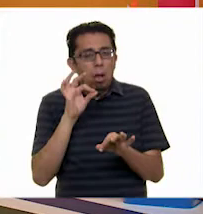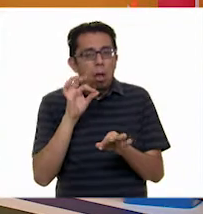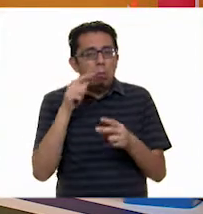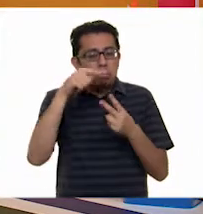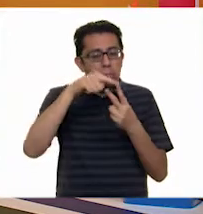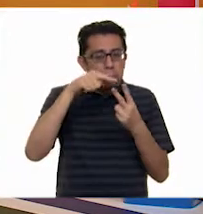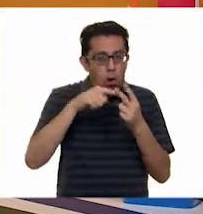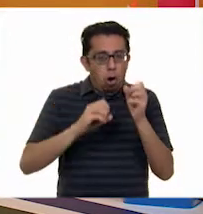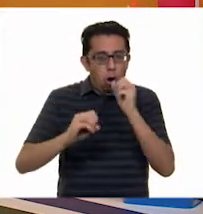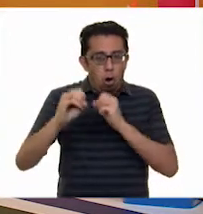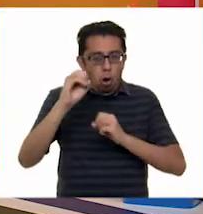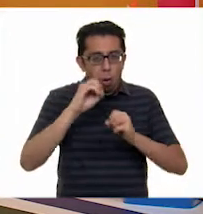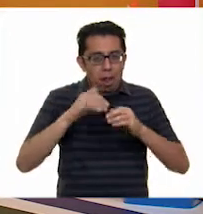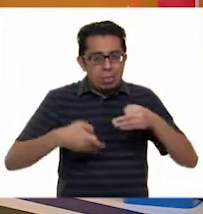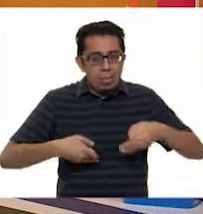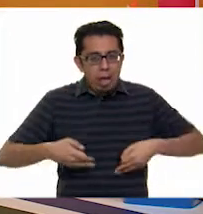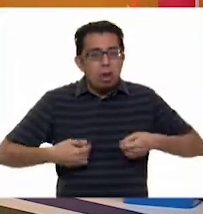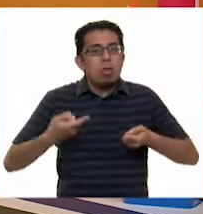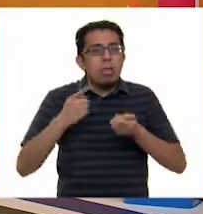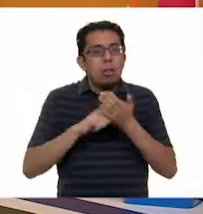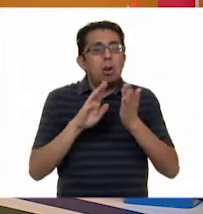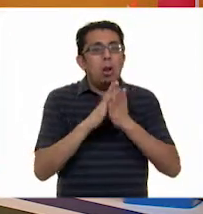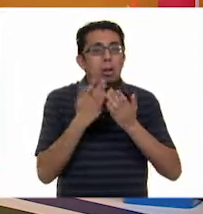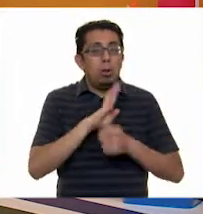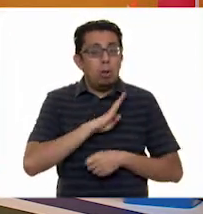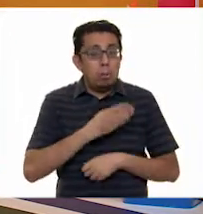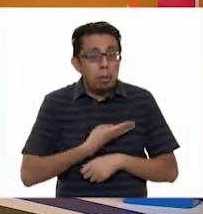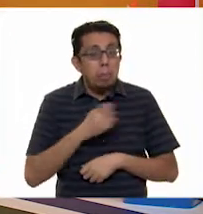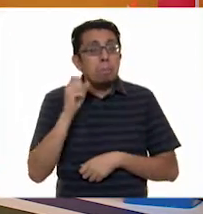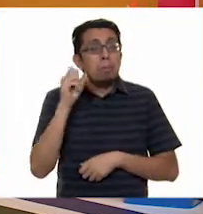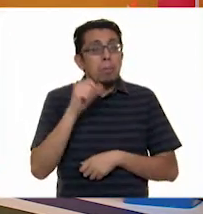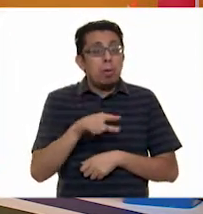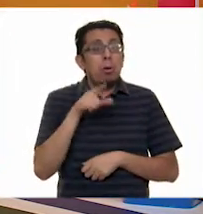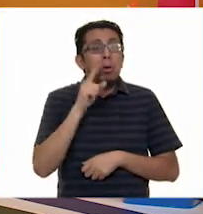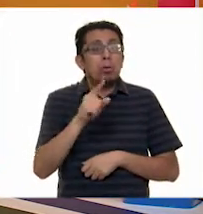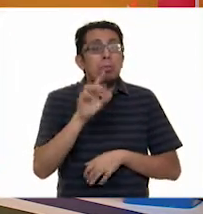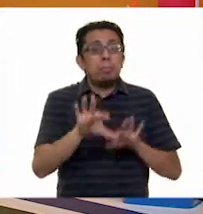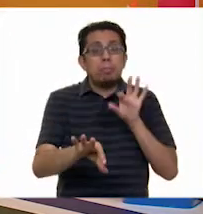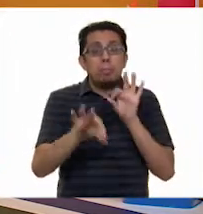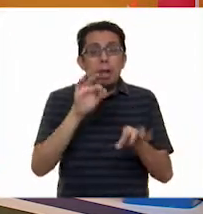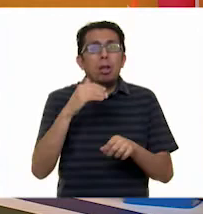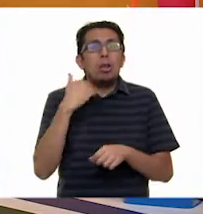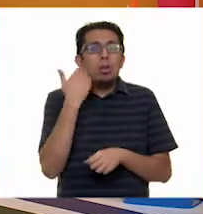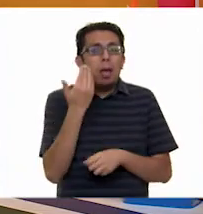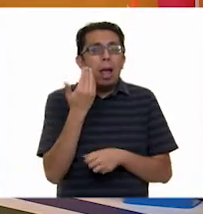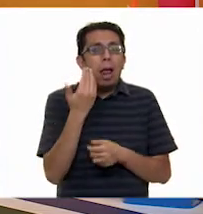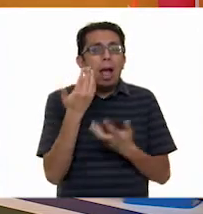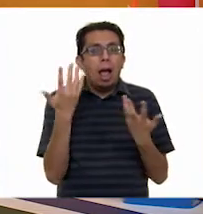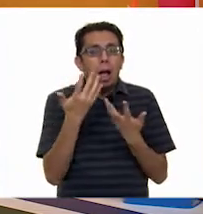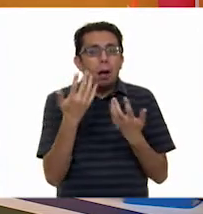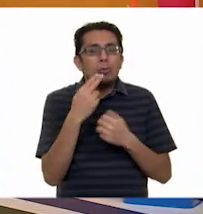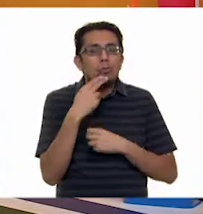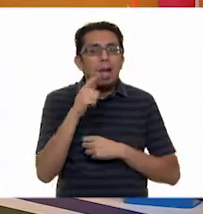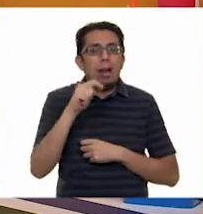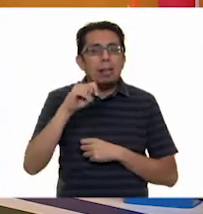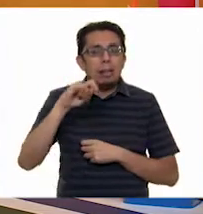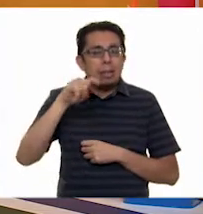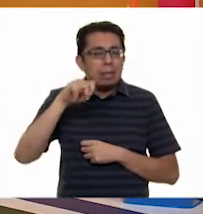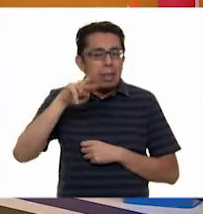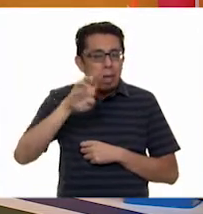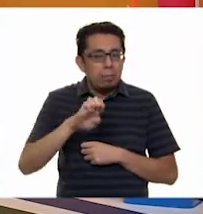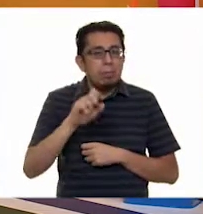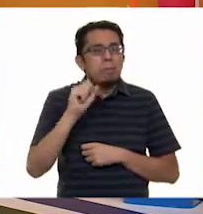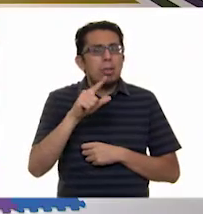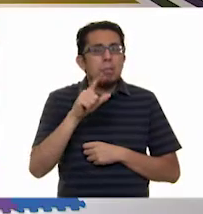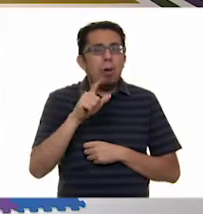te ofrece tu libro de lengua materna y que también tienes que seleccionar el tipo de títere que vas a ocupar y toda